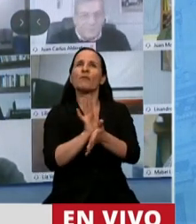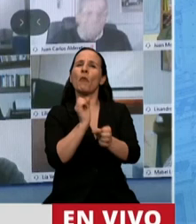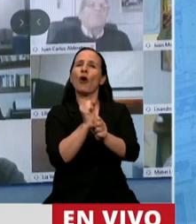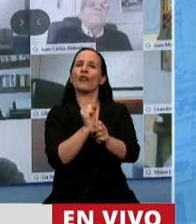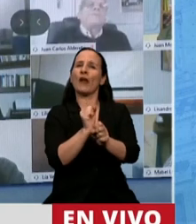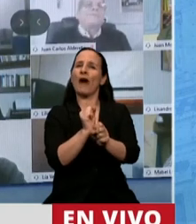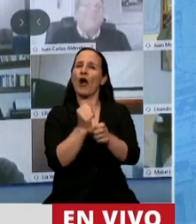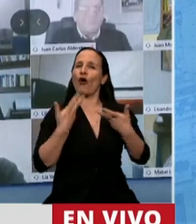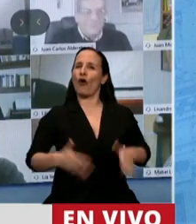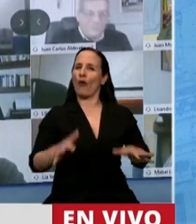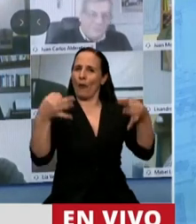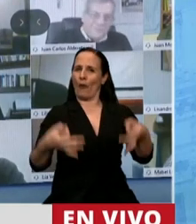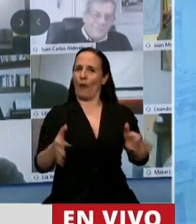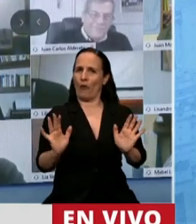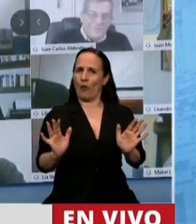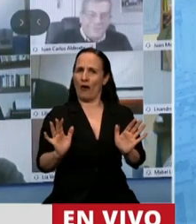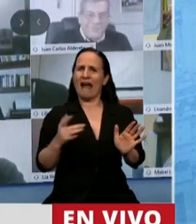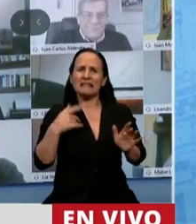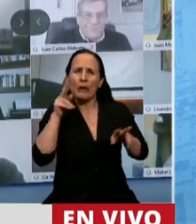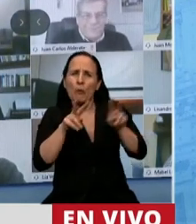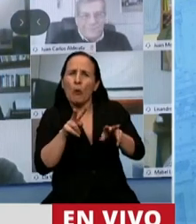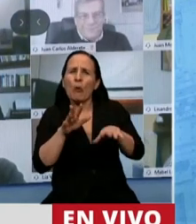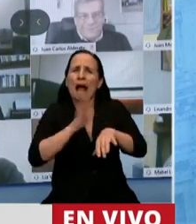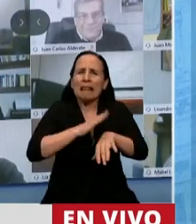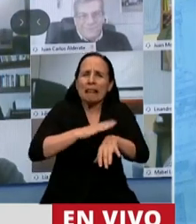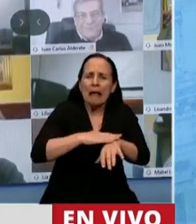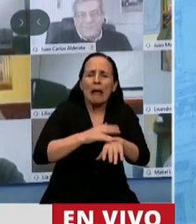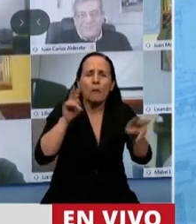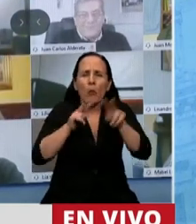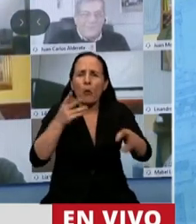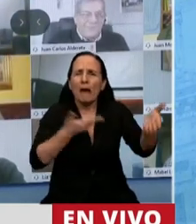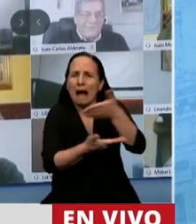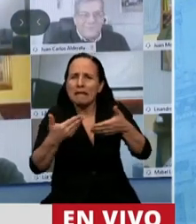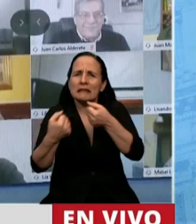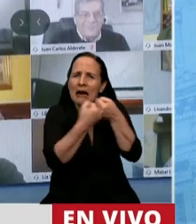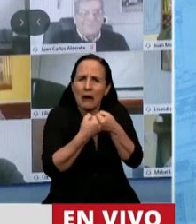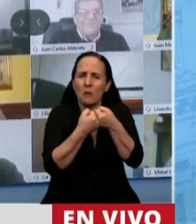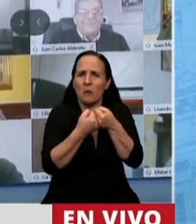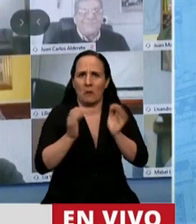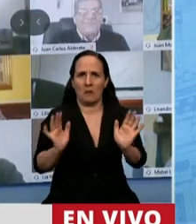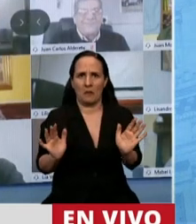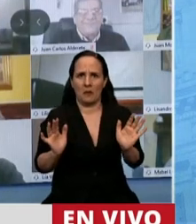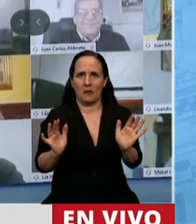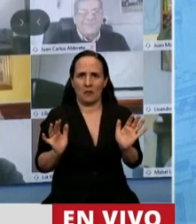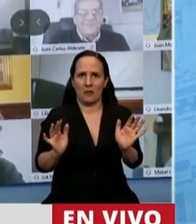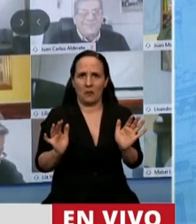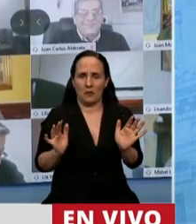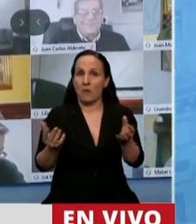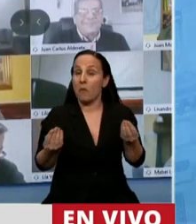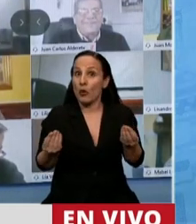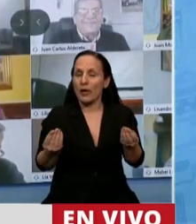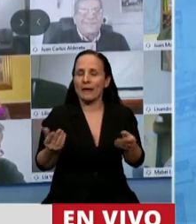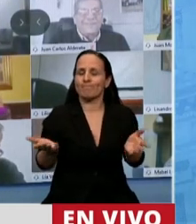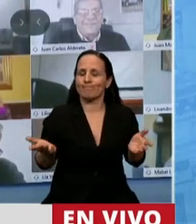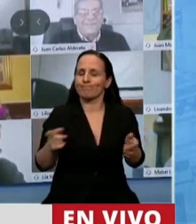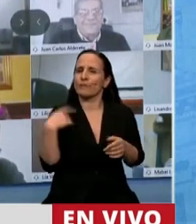podamos hacerlo, que nos tomemos ese tiempo, que encontremos nuevamente los puntos de encuentro. Porque, en definitiva, eso es lo que